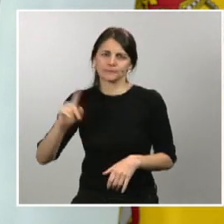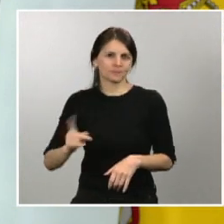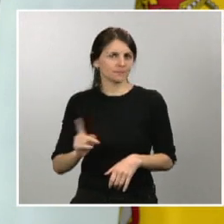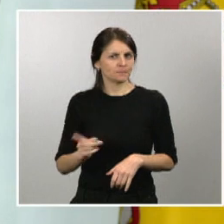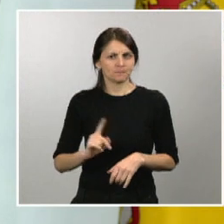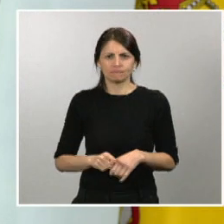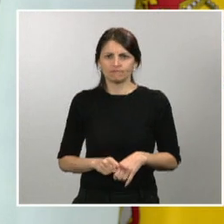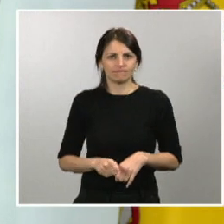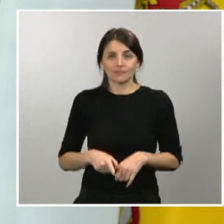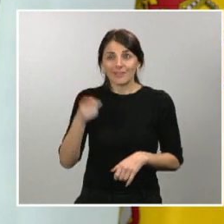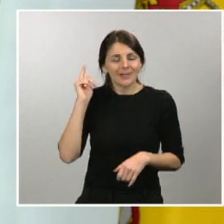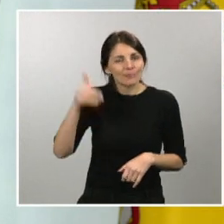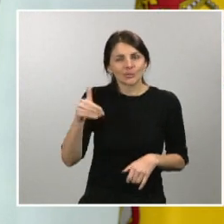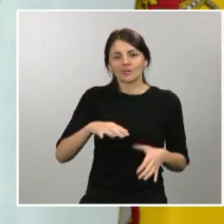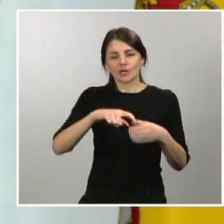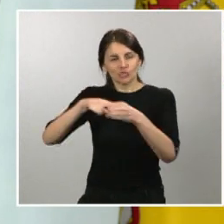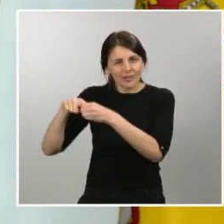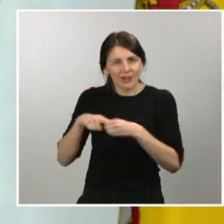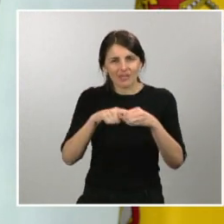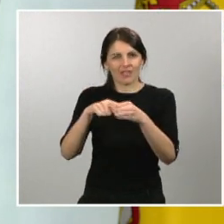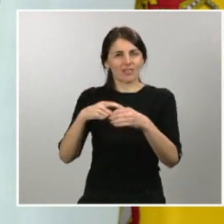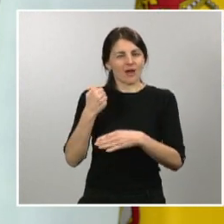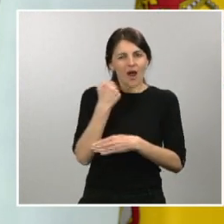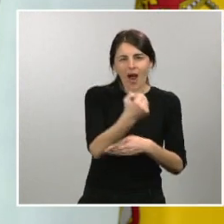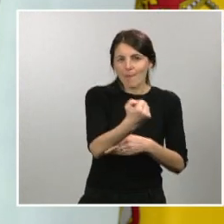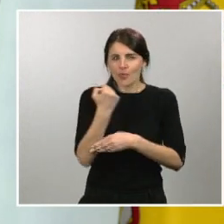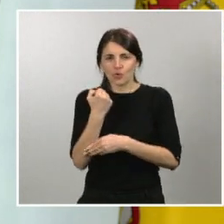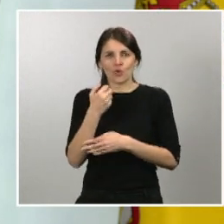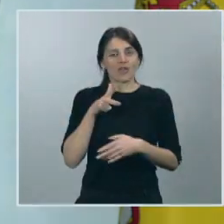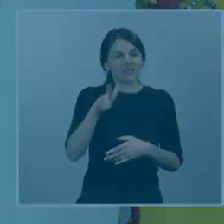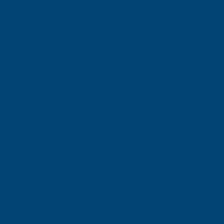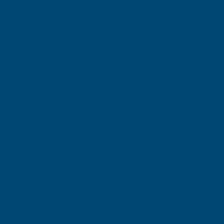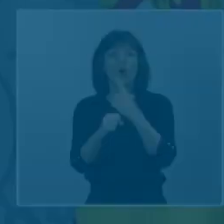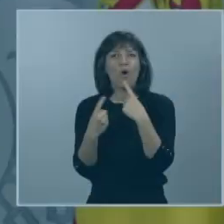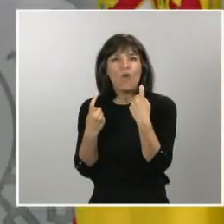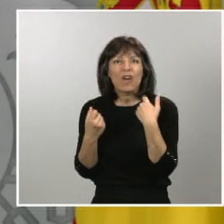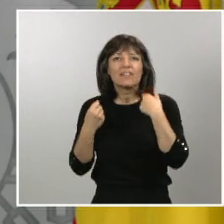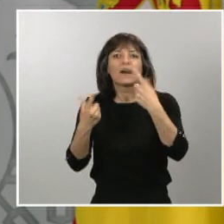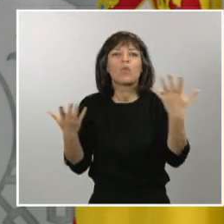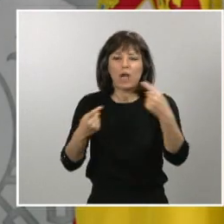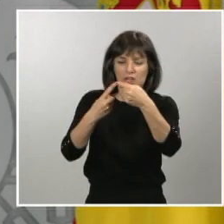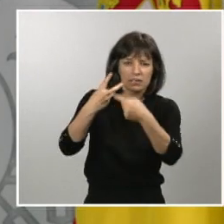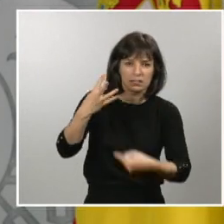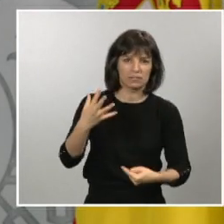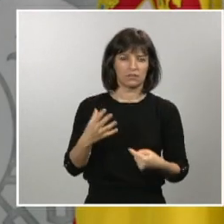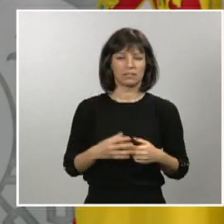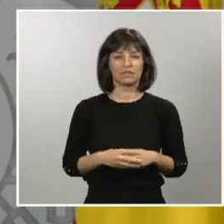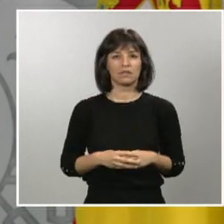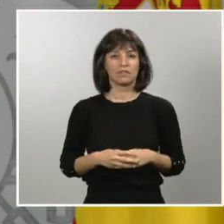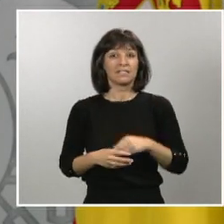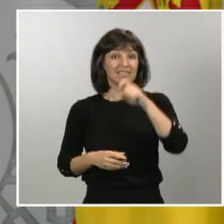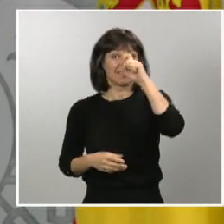la solidaridad, en el apoyo mutuo, en los derechos humanos y en un marco moral común. Recuerdan que en el día de ayer